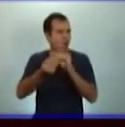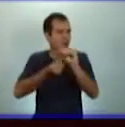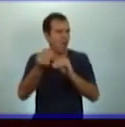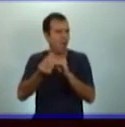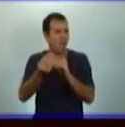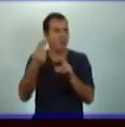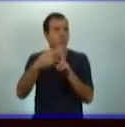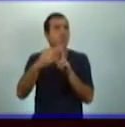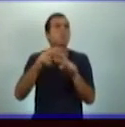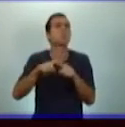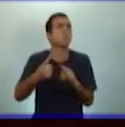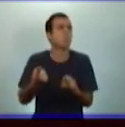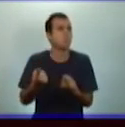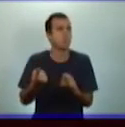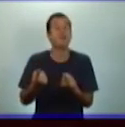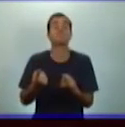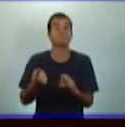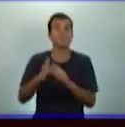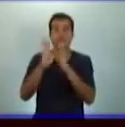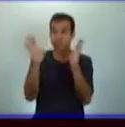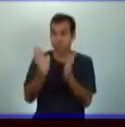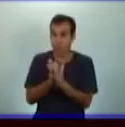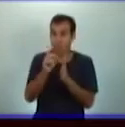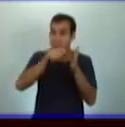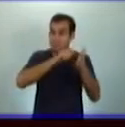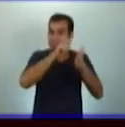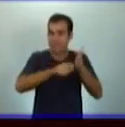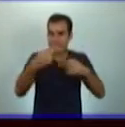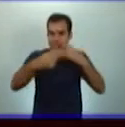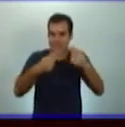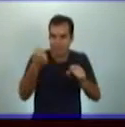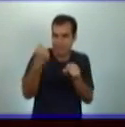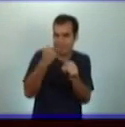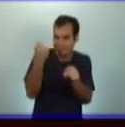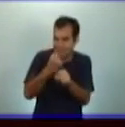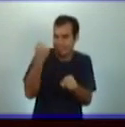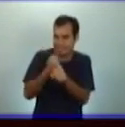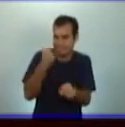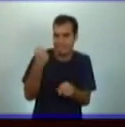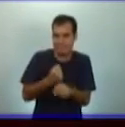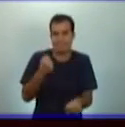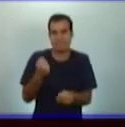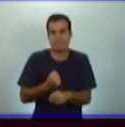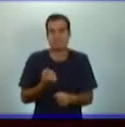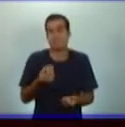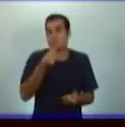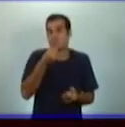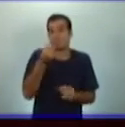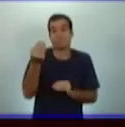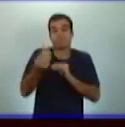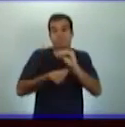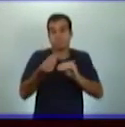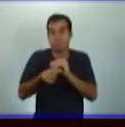todos aquellos planes que se hicieron en la Isla de la Juventud, que llevaron a modificar un solo artículo